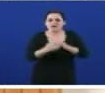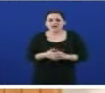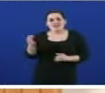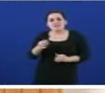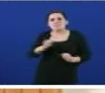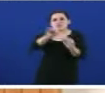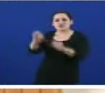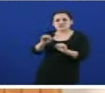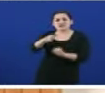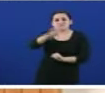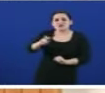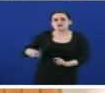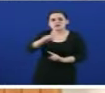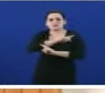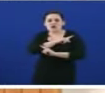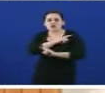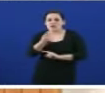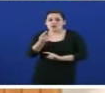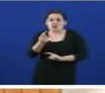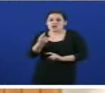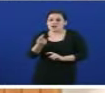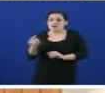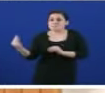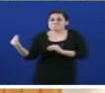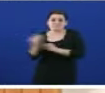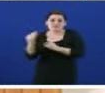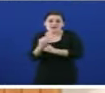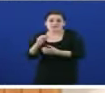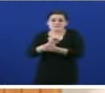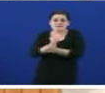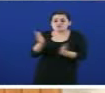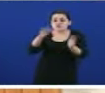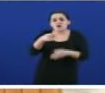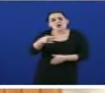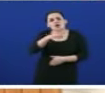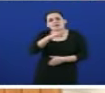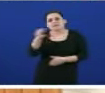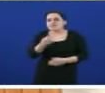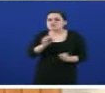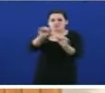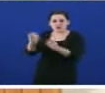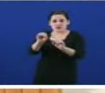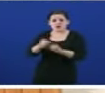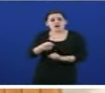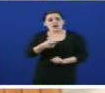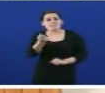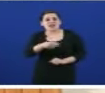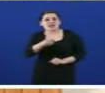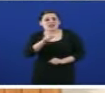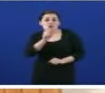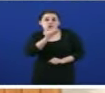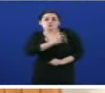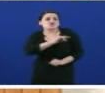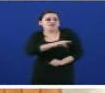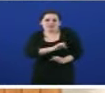existe, hai que proteger os parados que carecen de cobertura. Mas vostedes non fan absolutamente nada. porque o paro, señorías, non